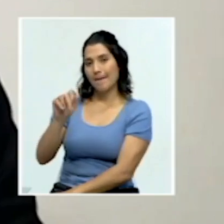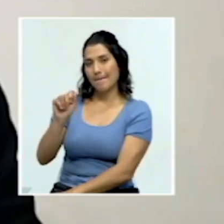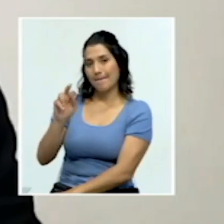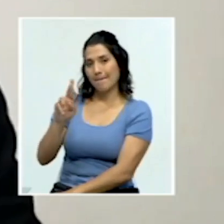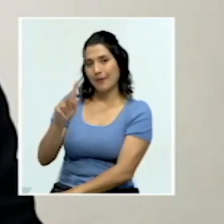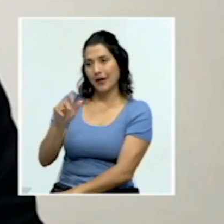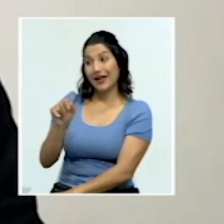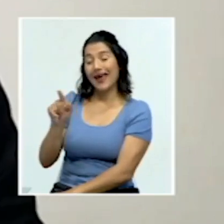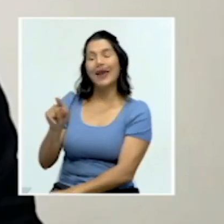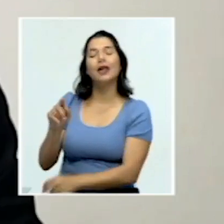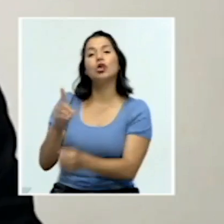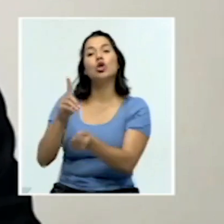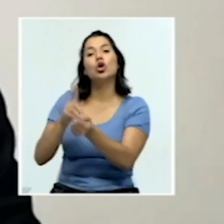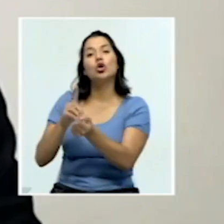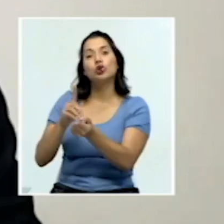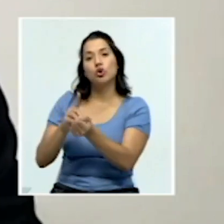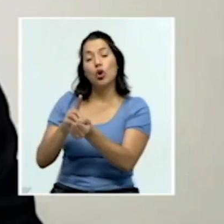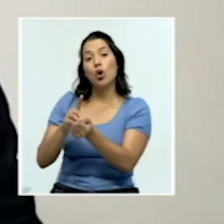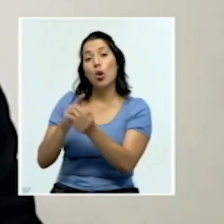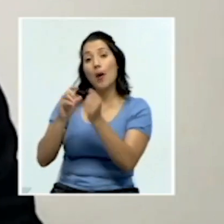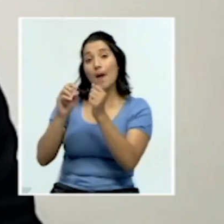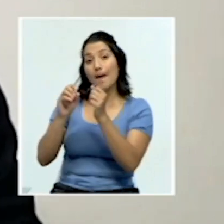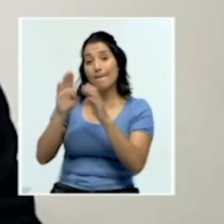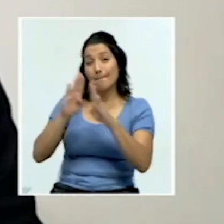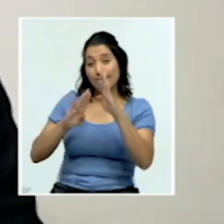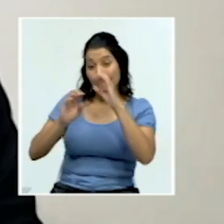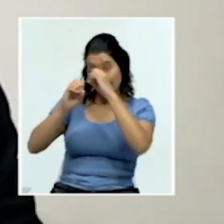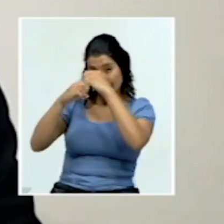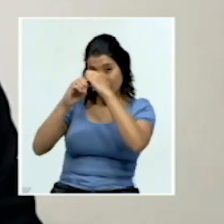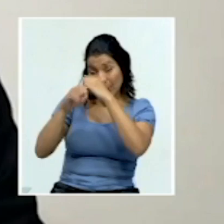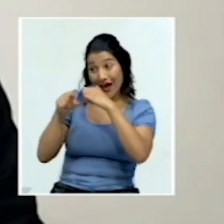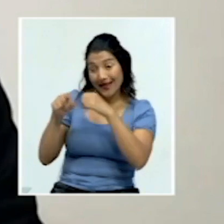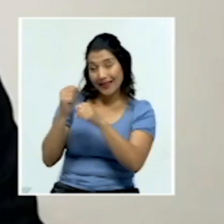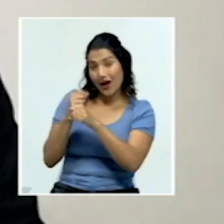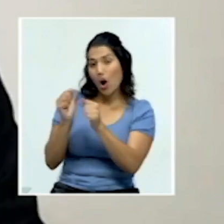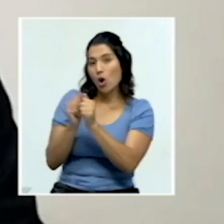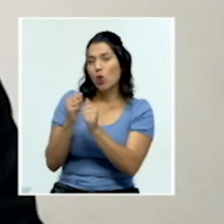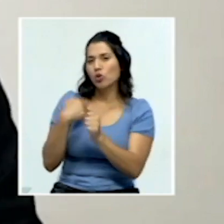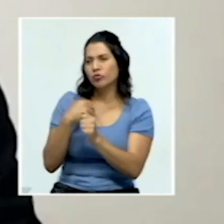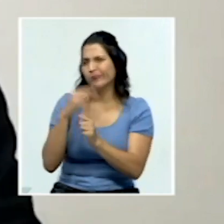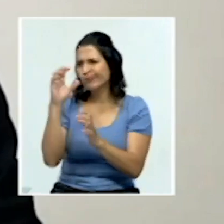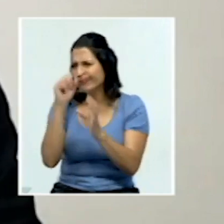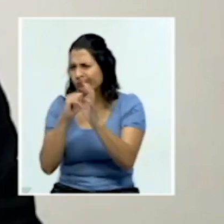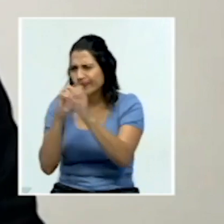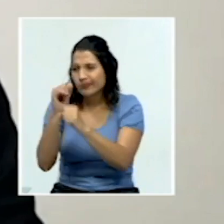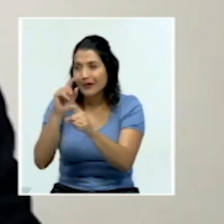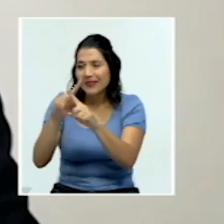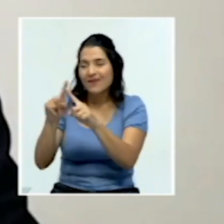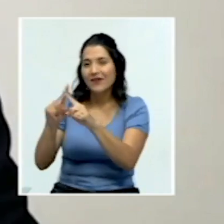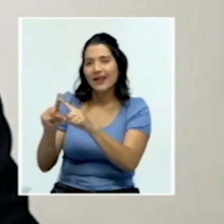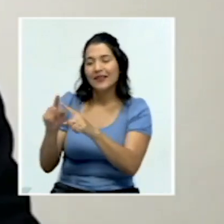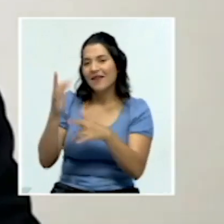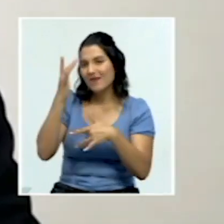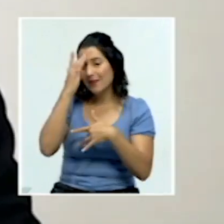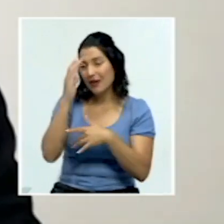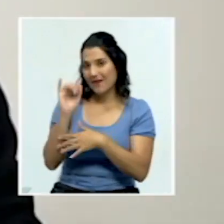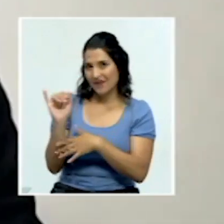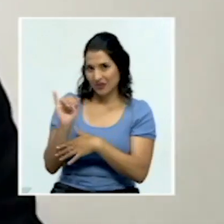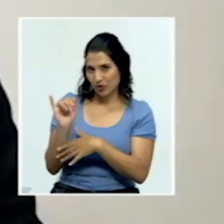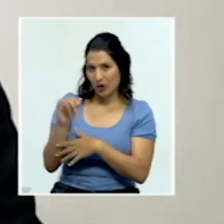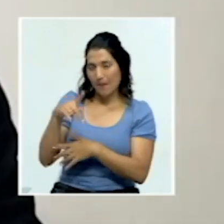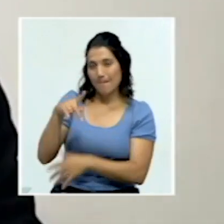pues, trabaja en conjunto con nosotros en este proyecto, hemos identificado diferentes enfermedades infecciosas, parasitosis,